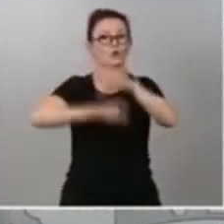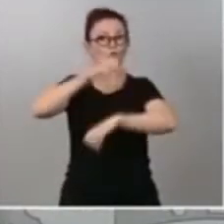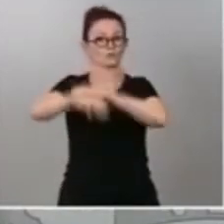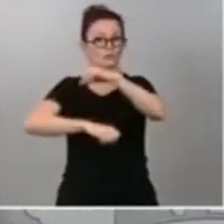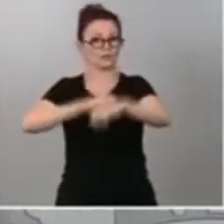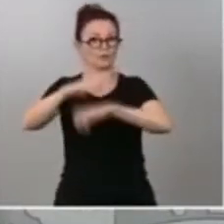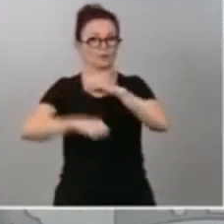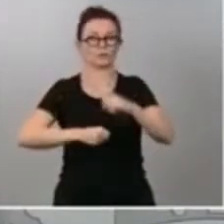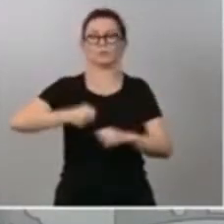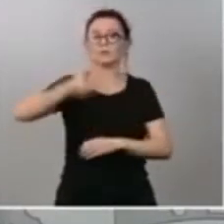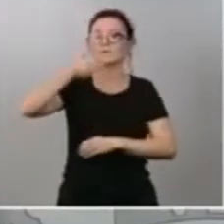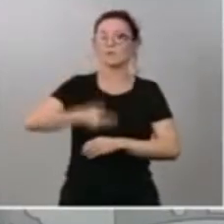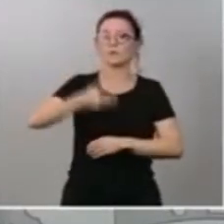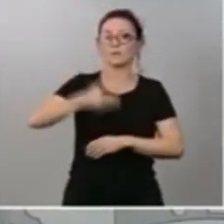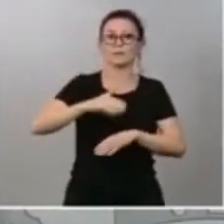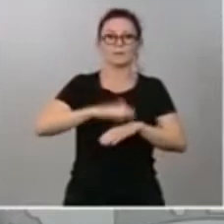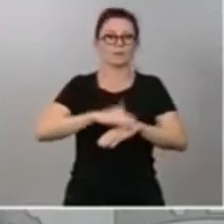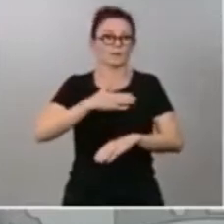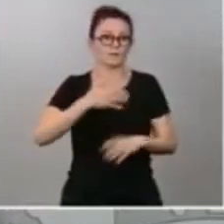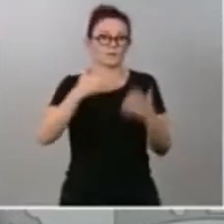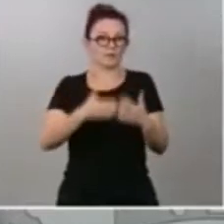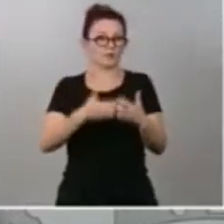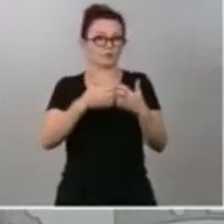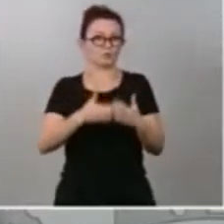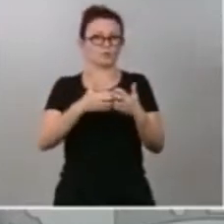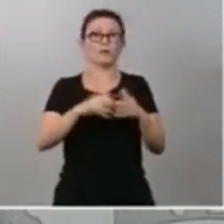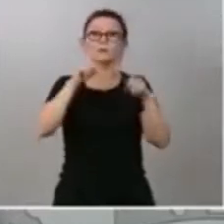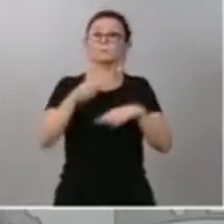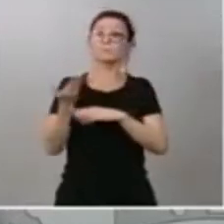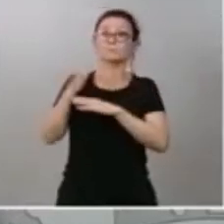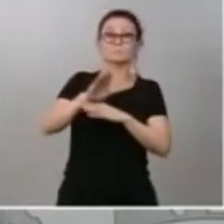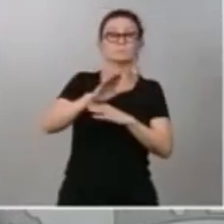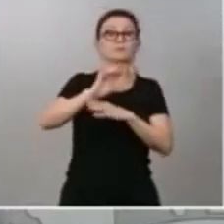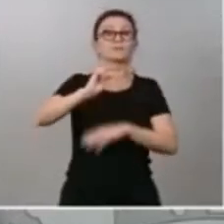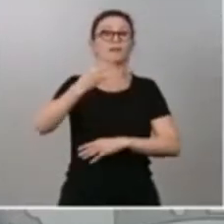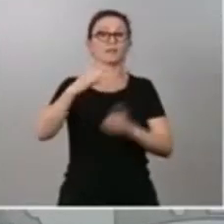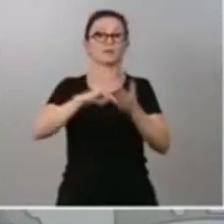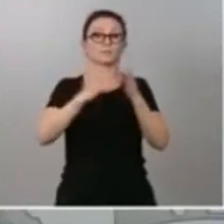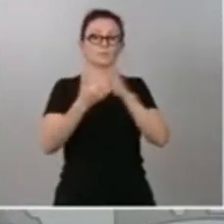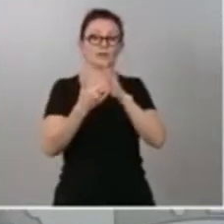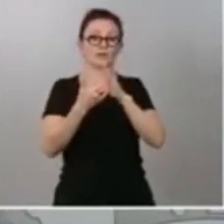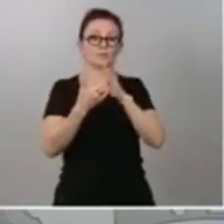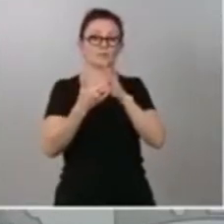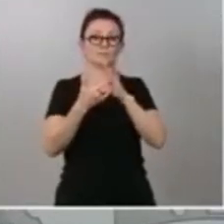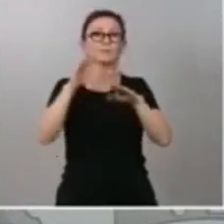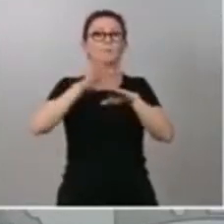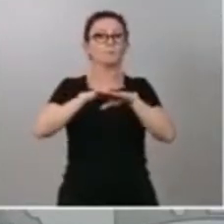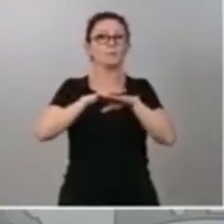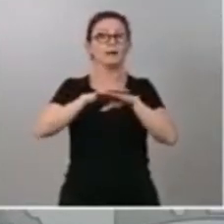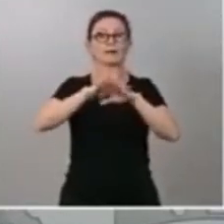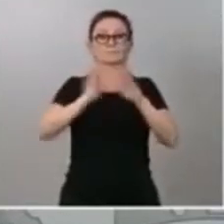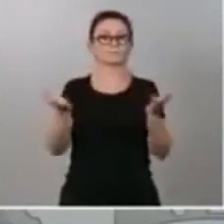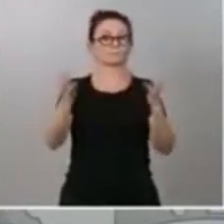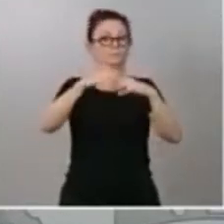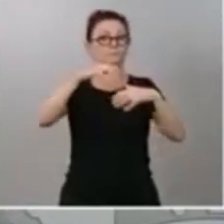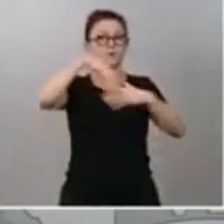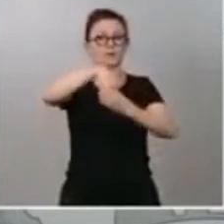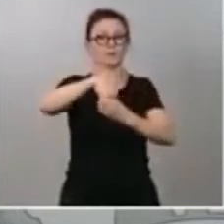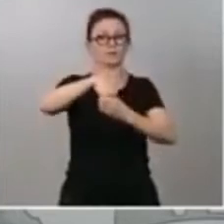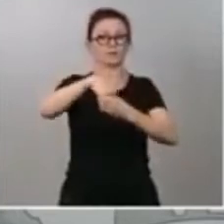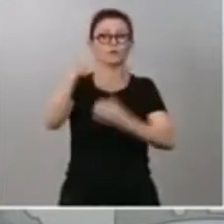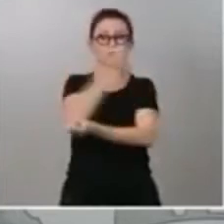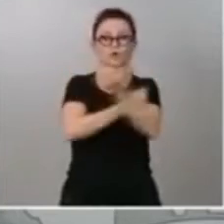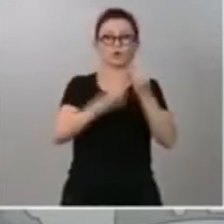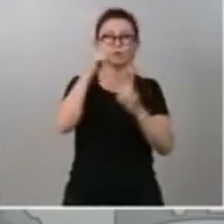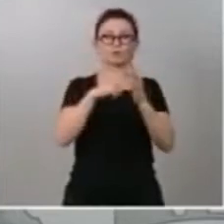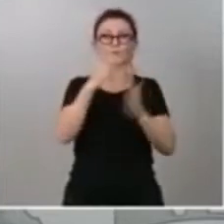nuestra industria. Igualmente, presentaremos el tercer plan de acción para la internacionalización de nuestra economía, 2021-2022. Aprobaremos